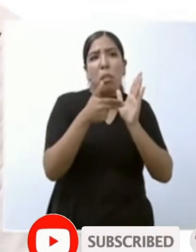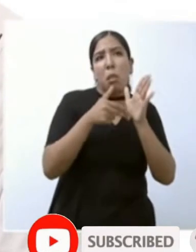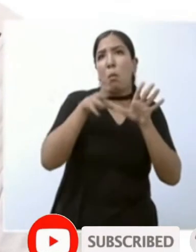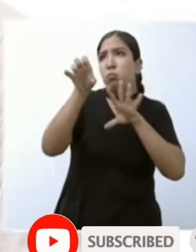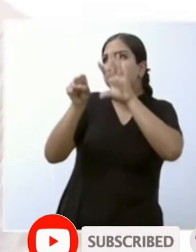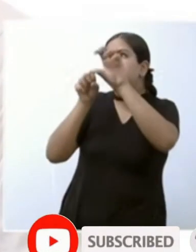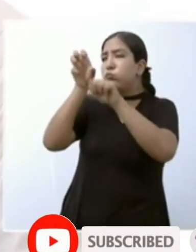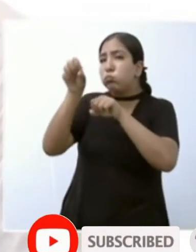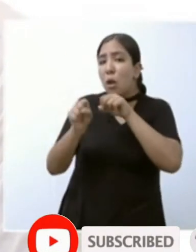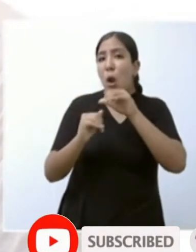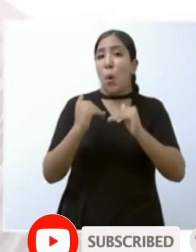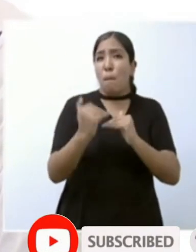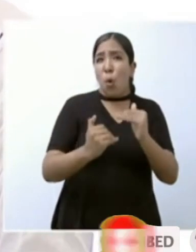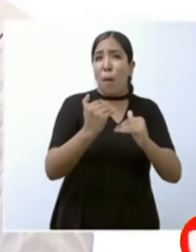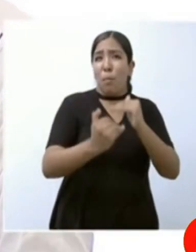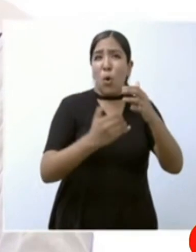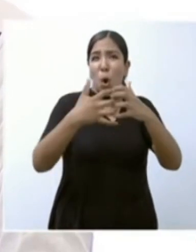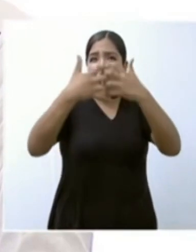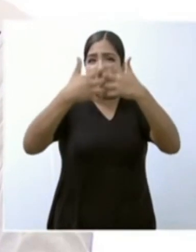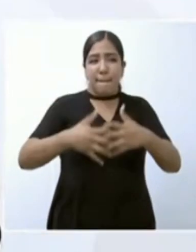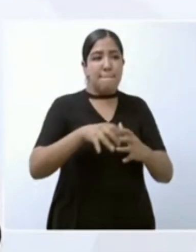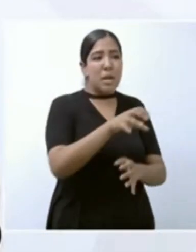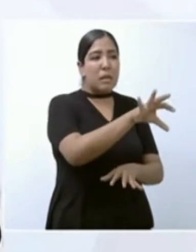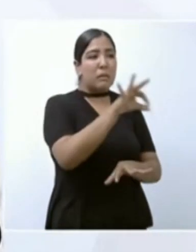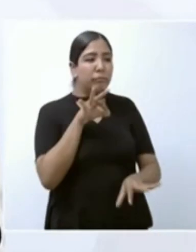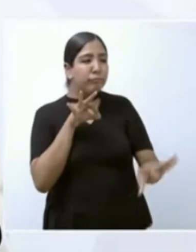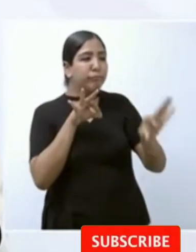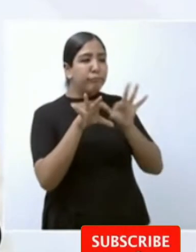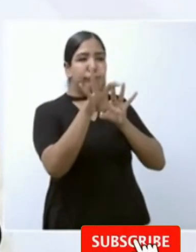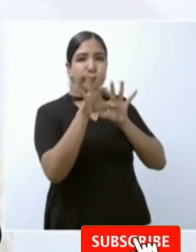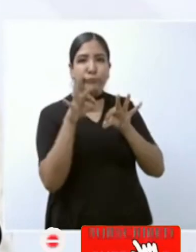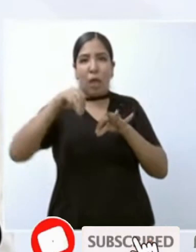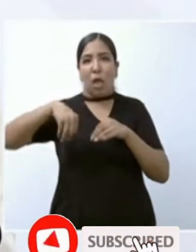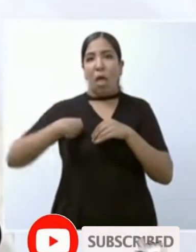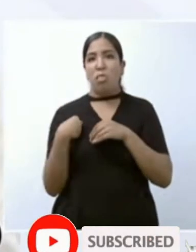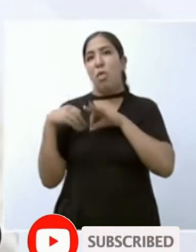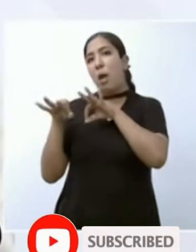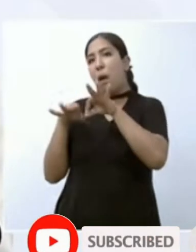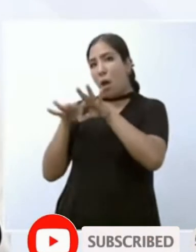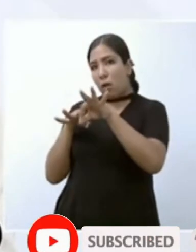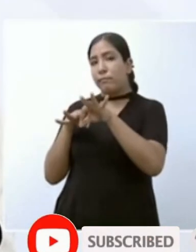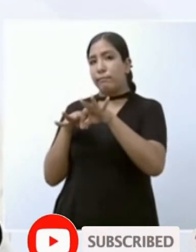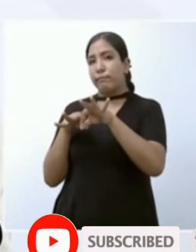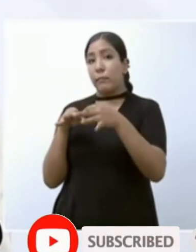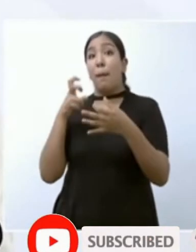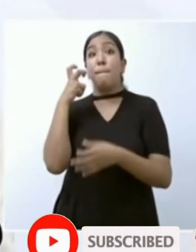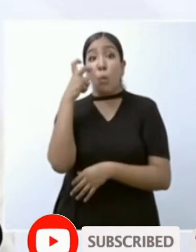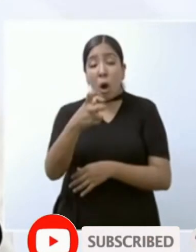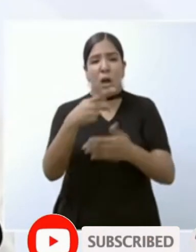contratando los van absorbiendo ese programa es muy importante